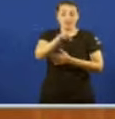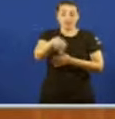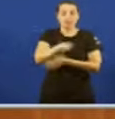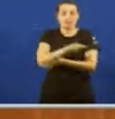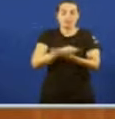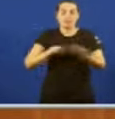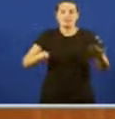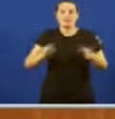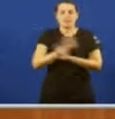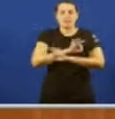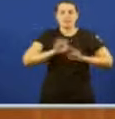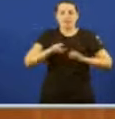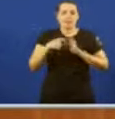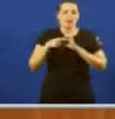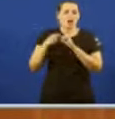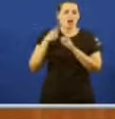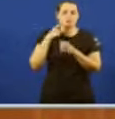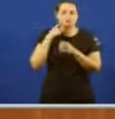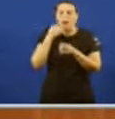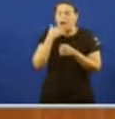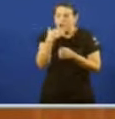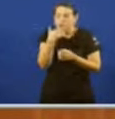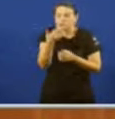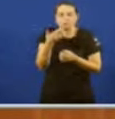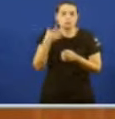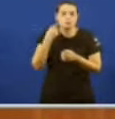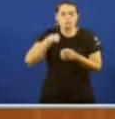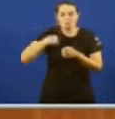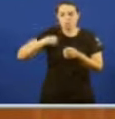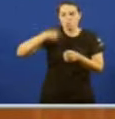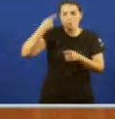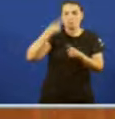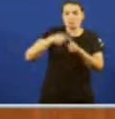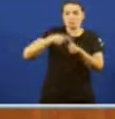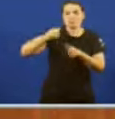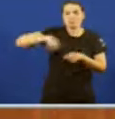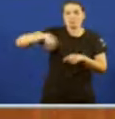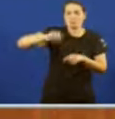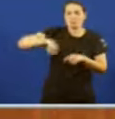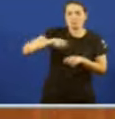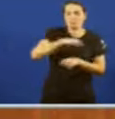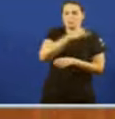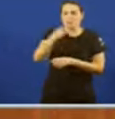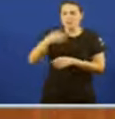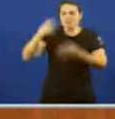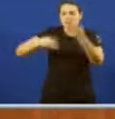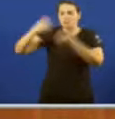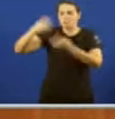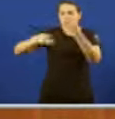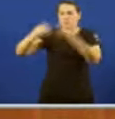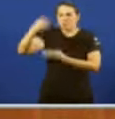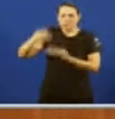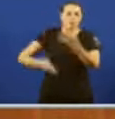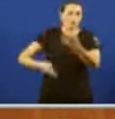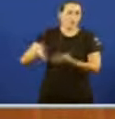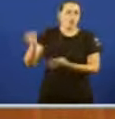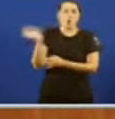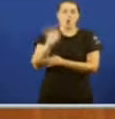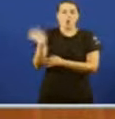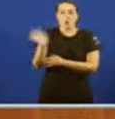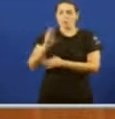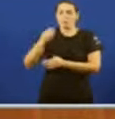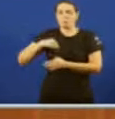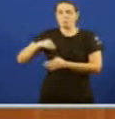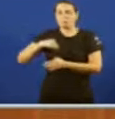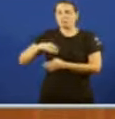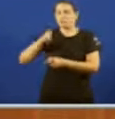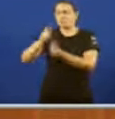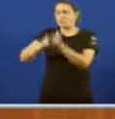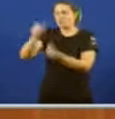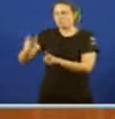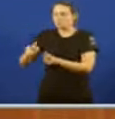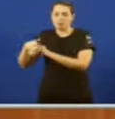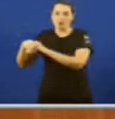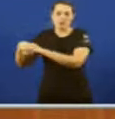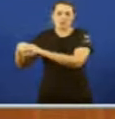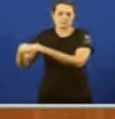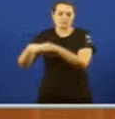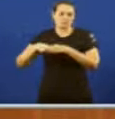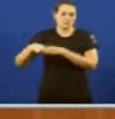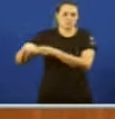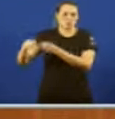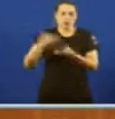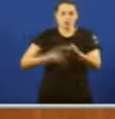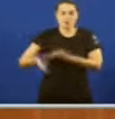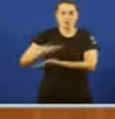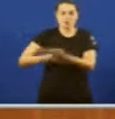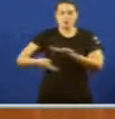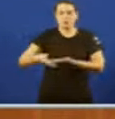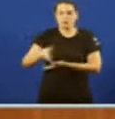coordinación Tanto dos efectivos disponibles da propia administración Como as outras administracións que os puxeron a disposición da xunta de Galicia Como foi